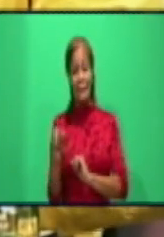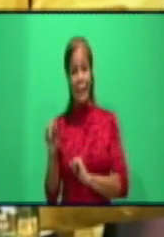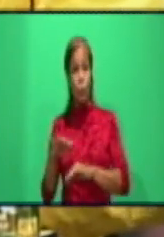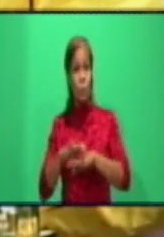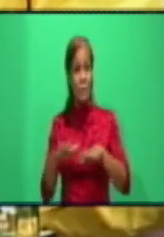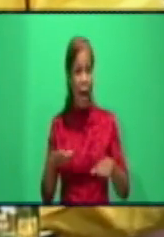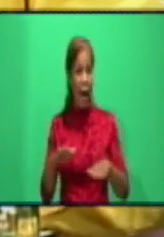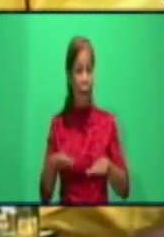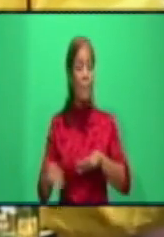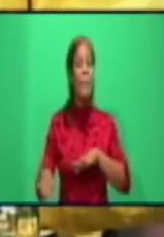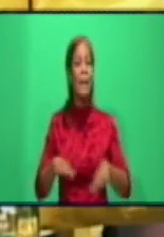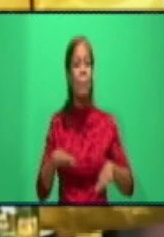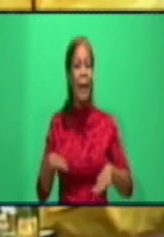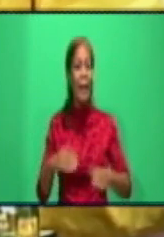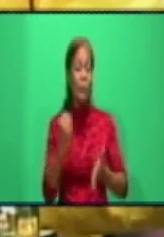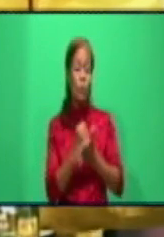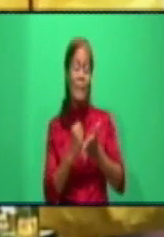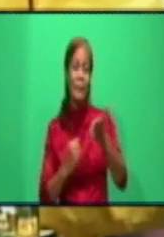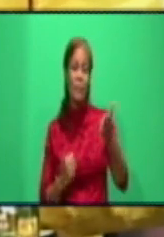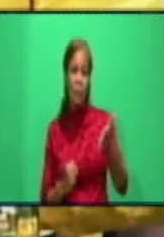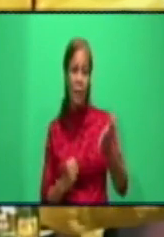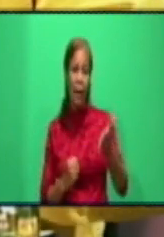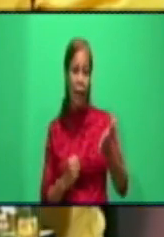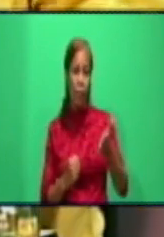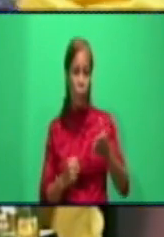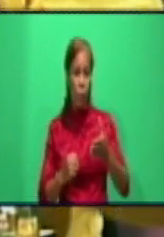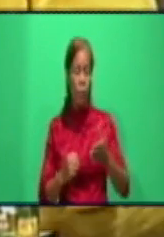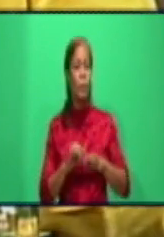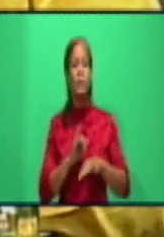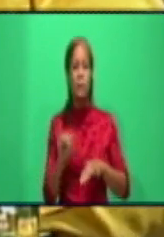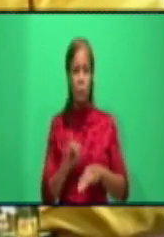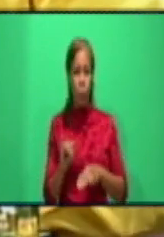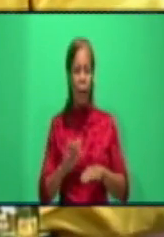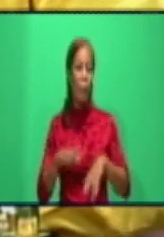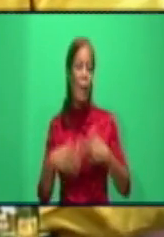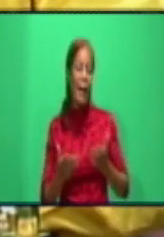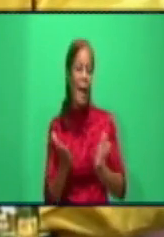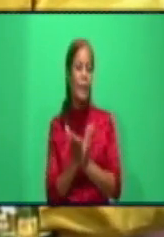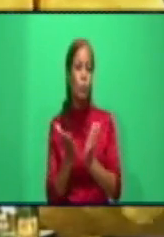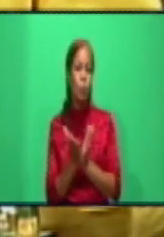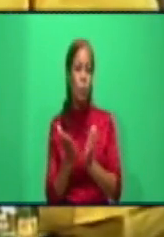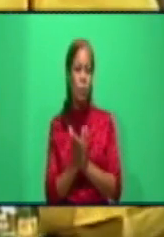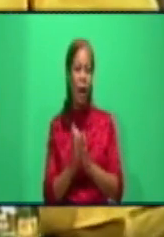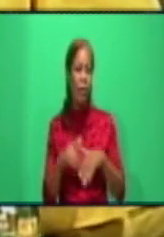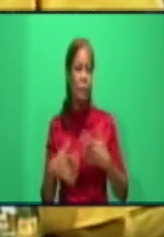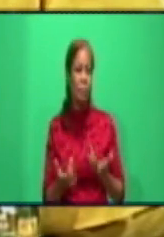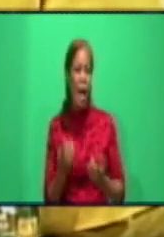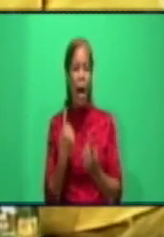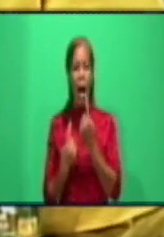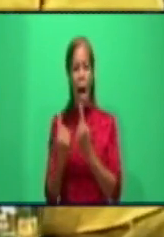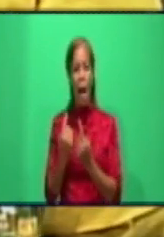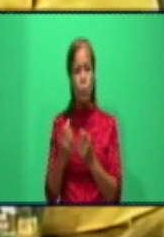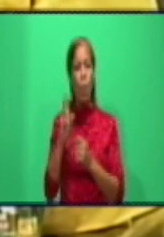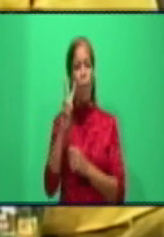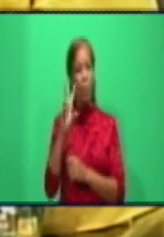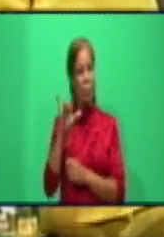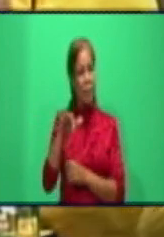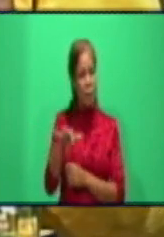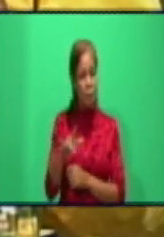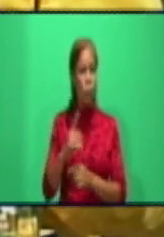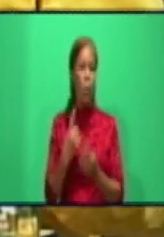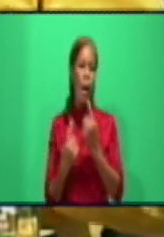calificados y certificados para estudiar fenómenos que se involucran dentro de la pandemia. Ahora, nosotros estamos hablando